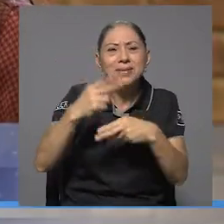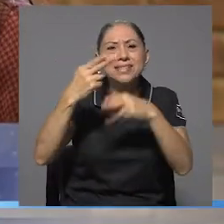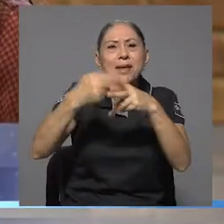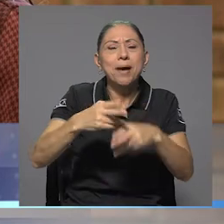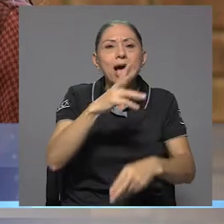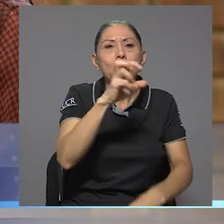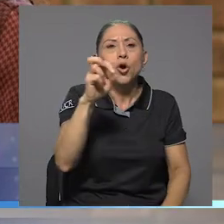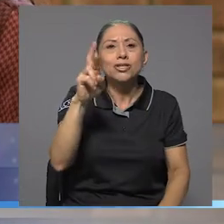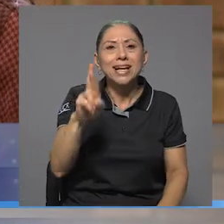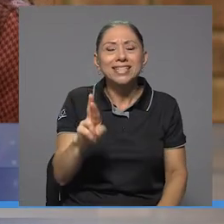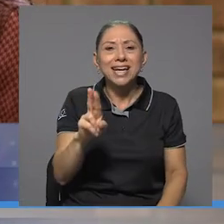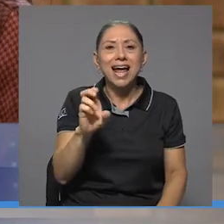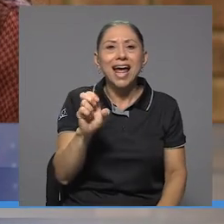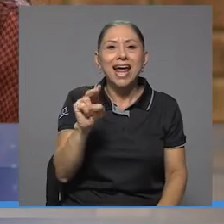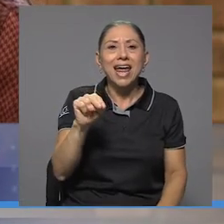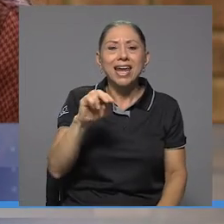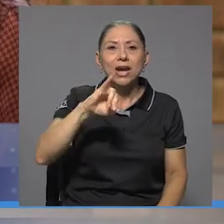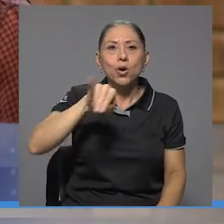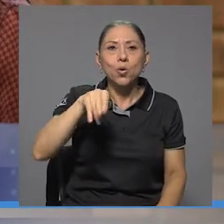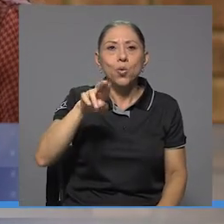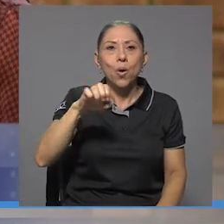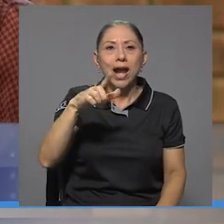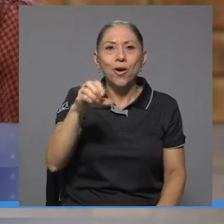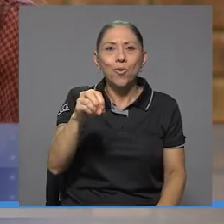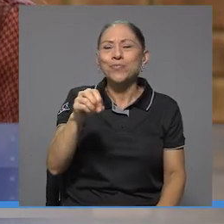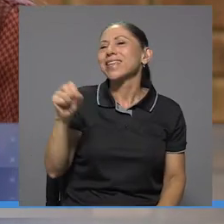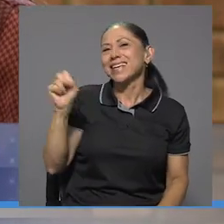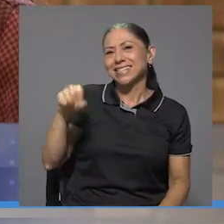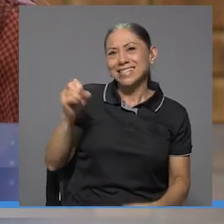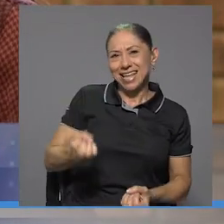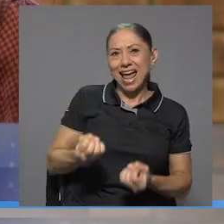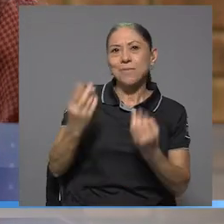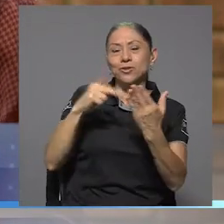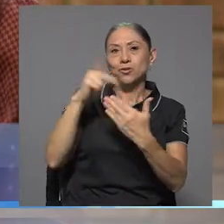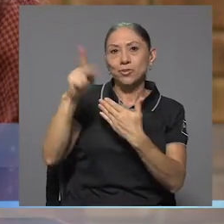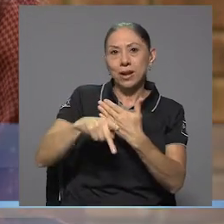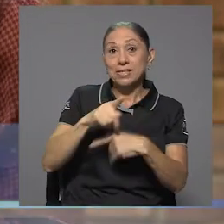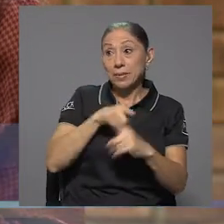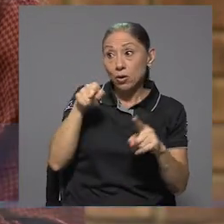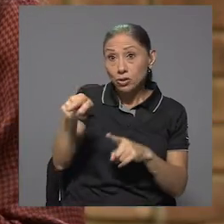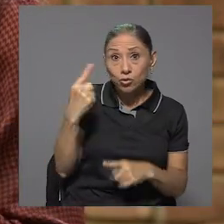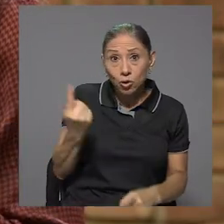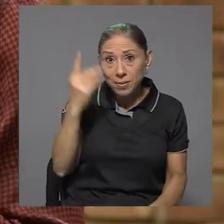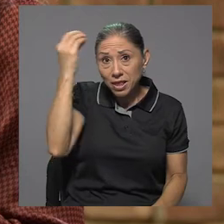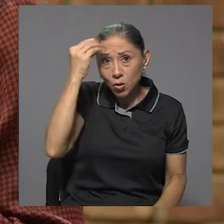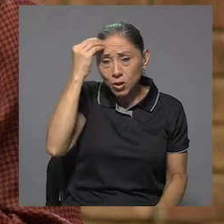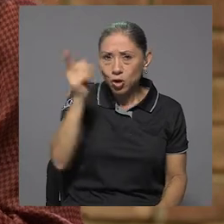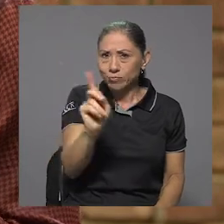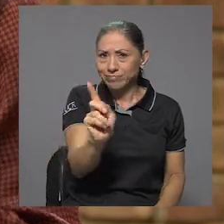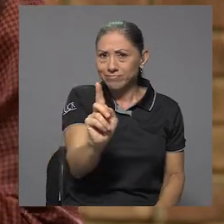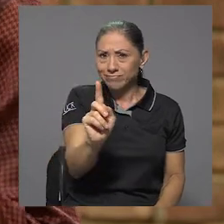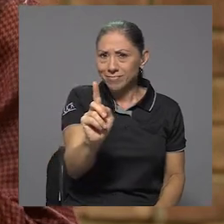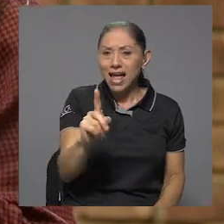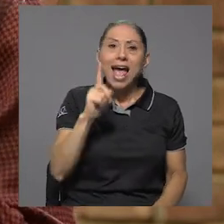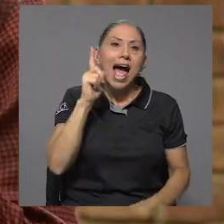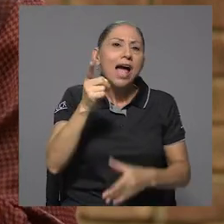dice, hay muchos espacios de opinión, pero esto no es solo de opinión, porque en realidad hay un segmento de opinión análisis que es